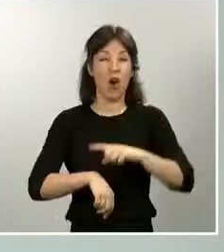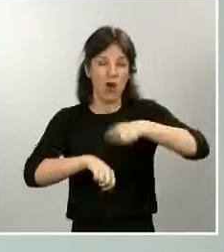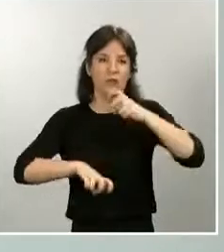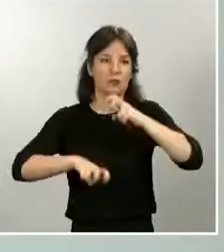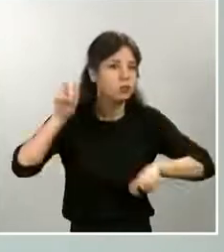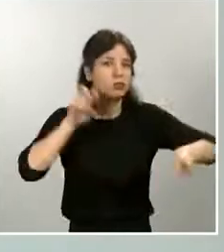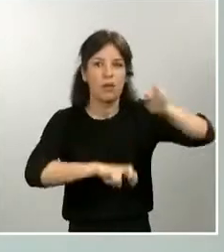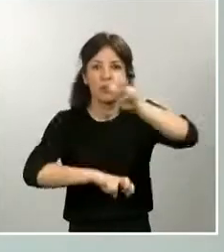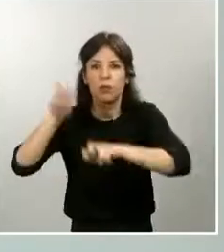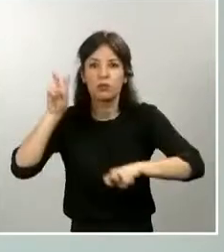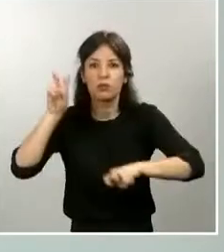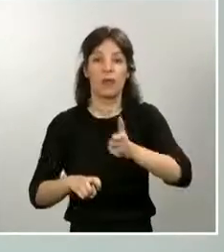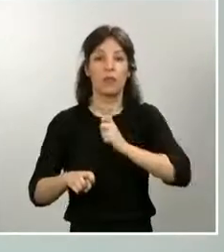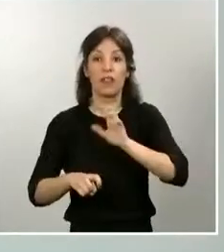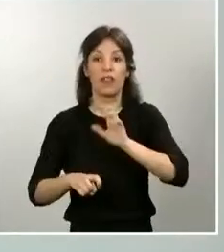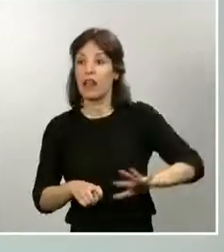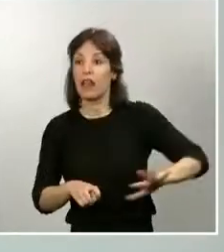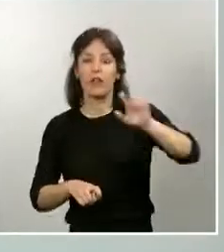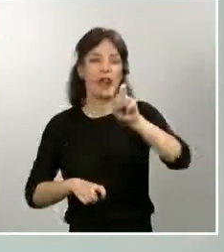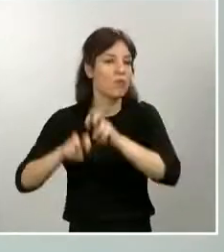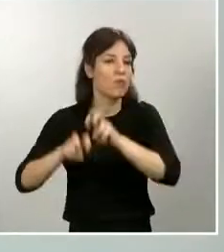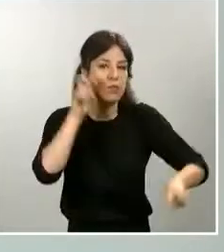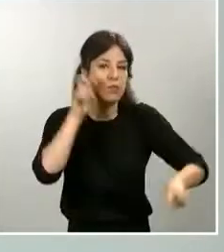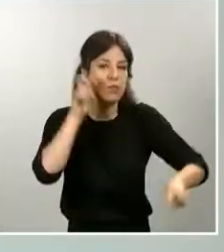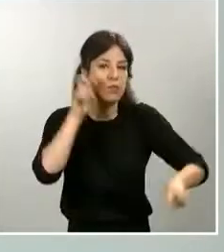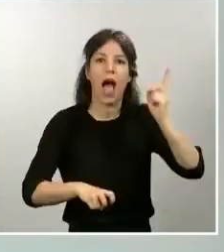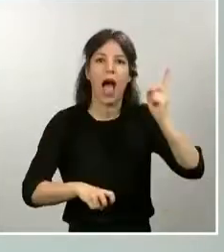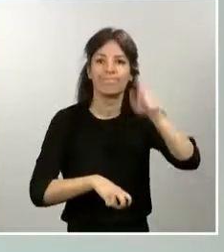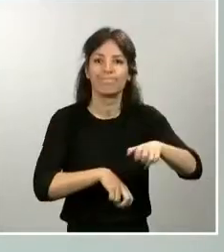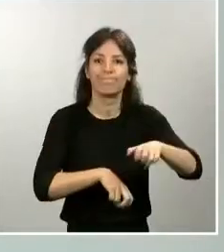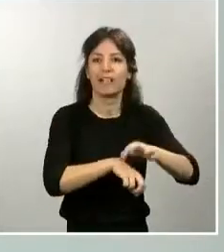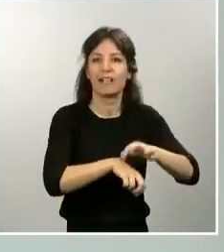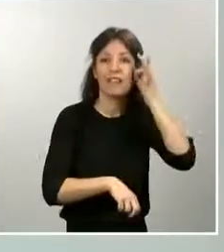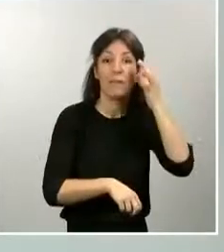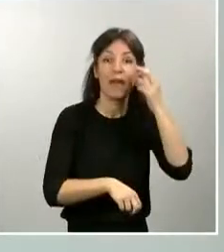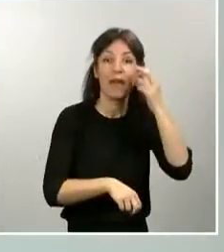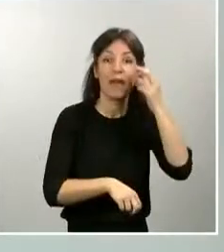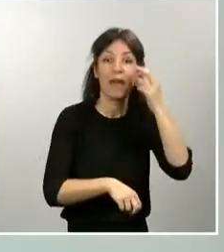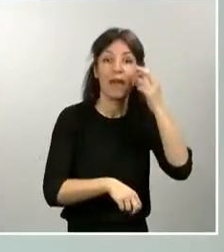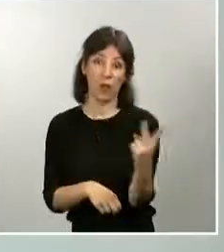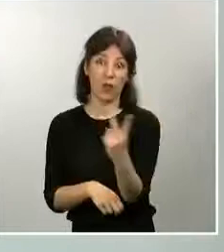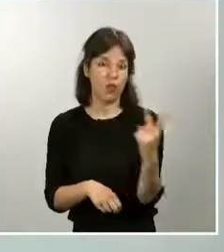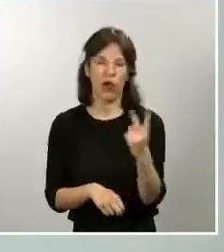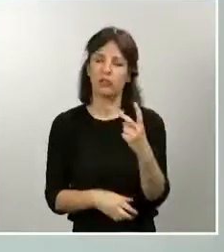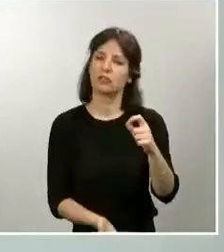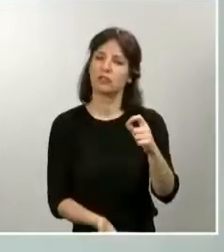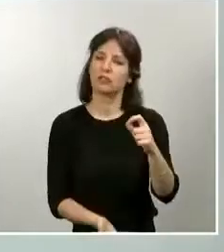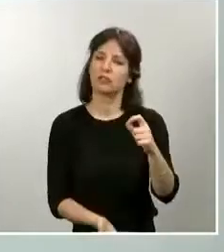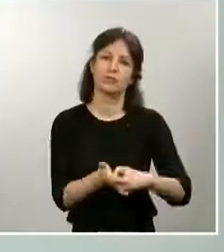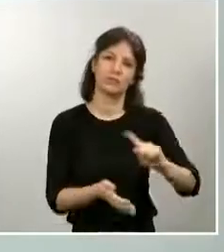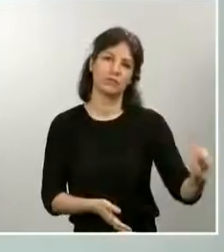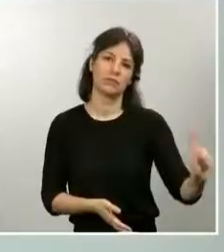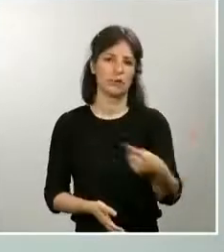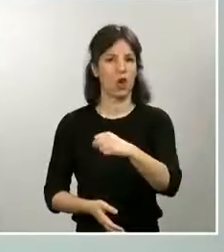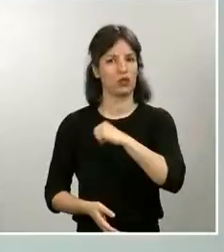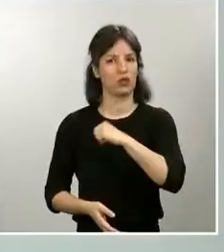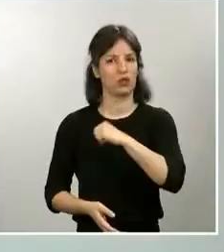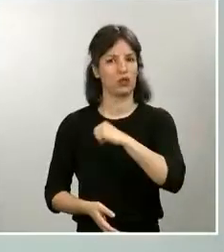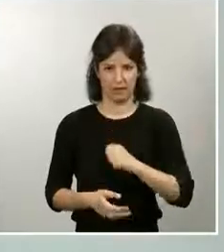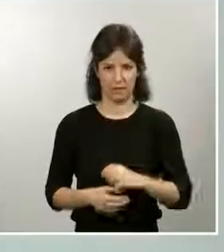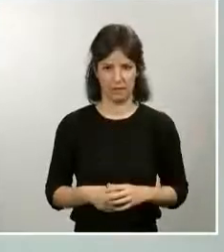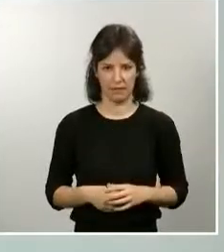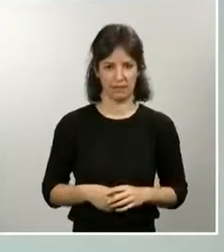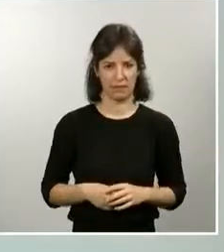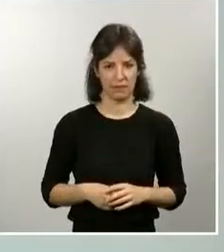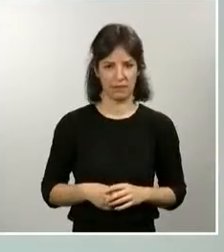localizó a la enferma, así como a su pareja, siendo los dos llevados inmediatamente al hospital. Son esto